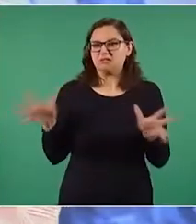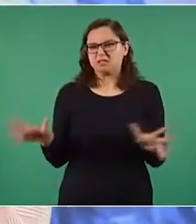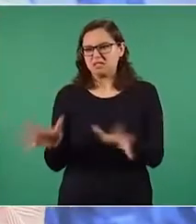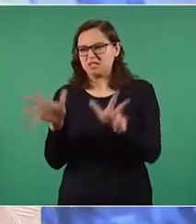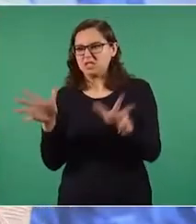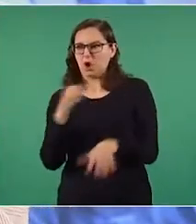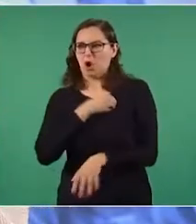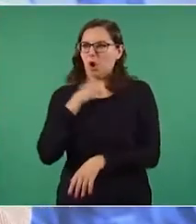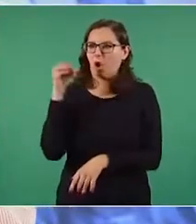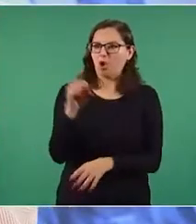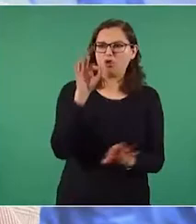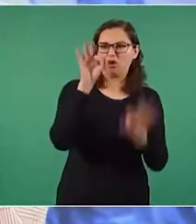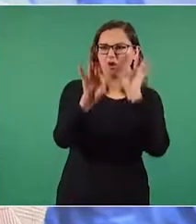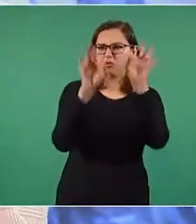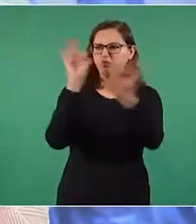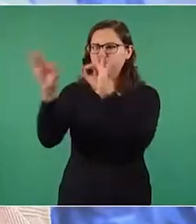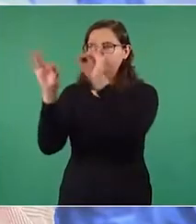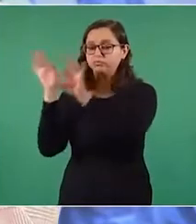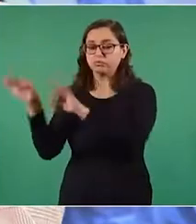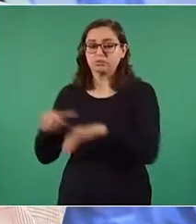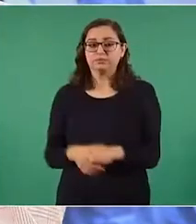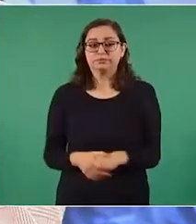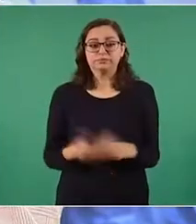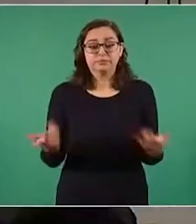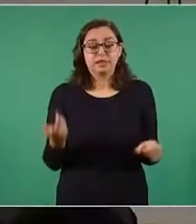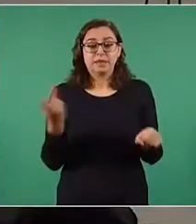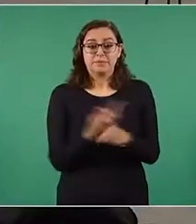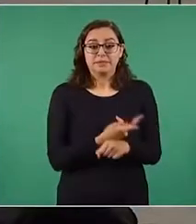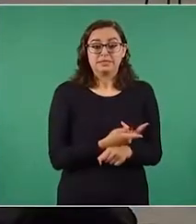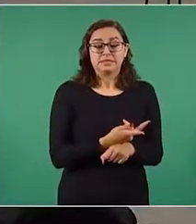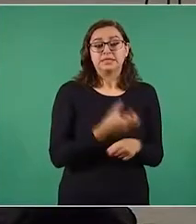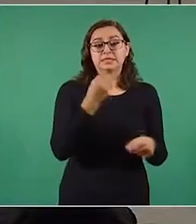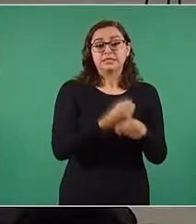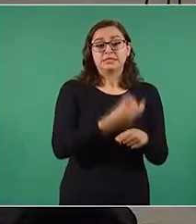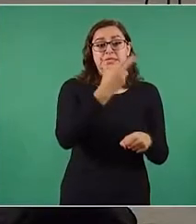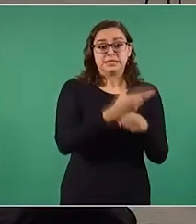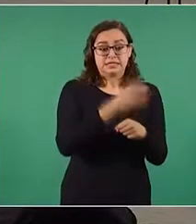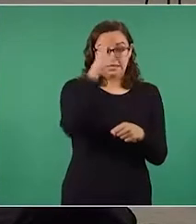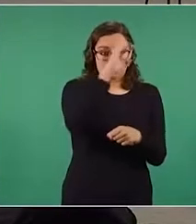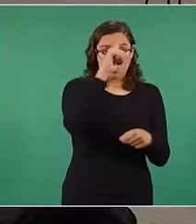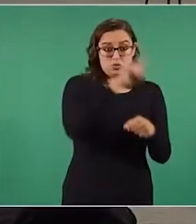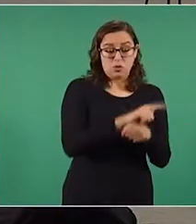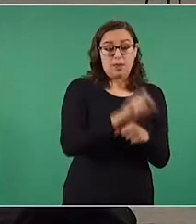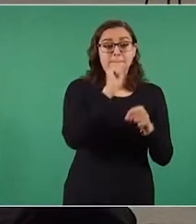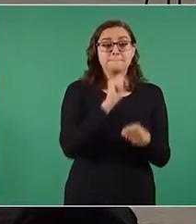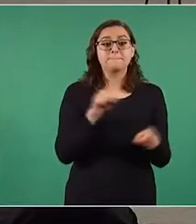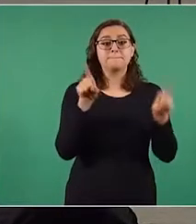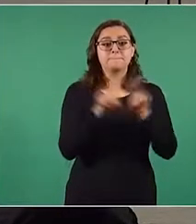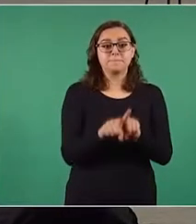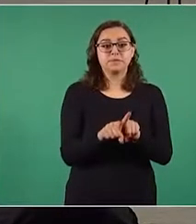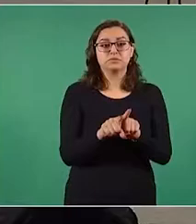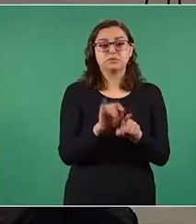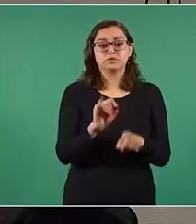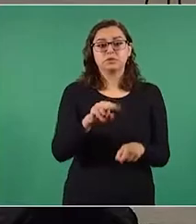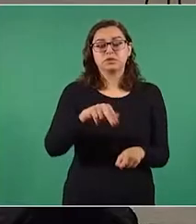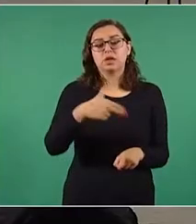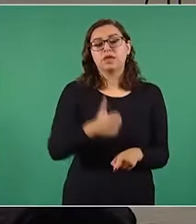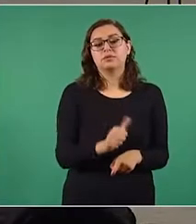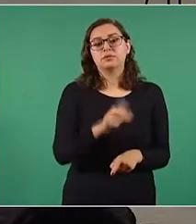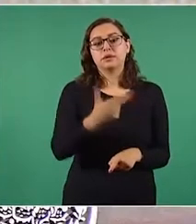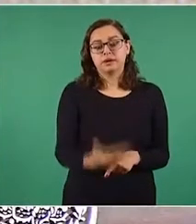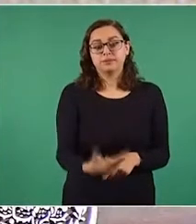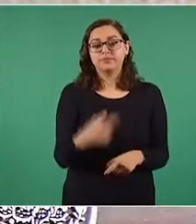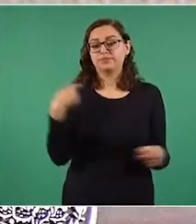México y el Instituto Nacional de Antropología e Historia informaron a través de un boletín de prensa el día 6 de